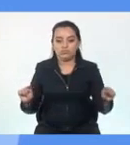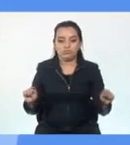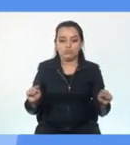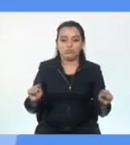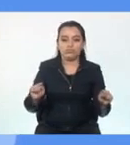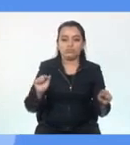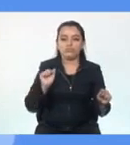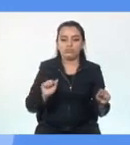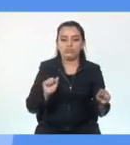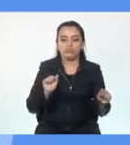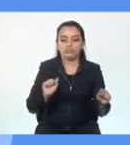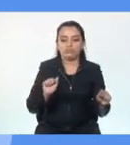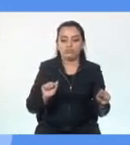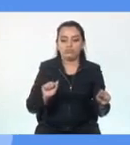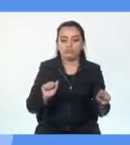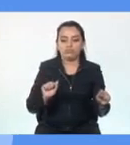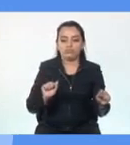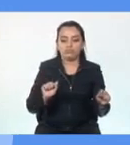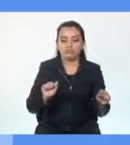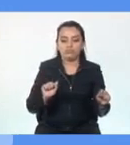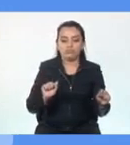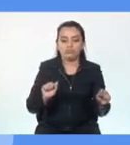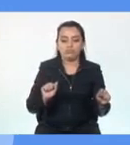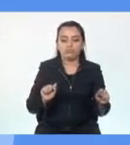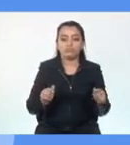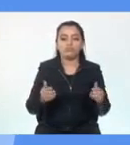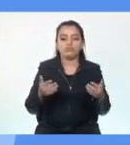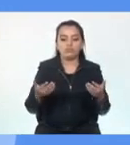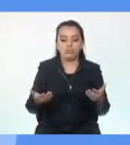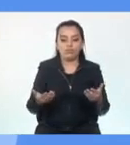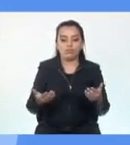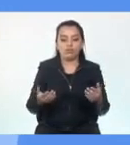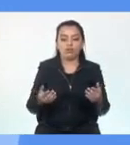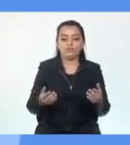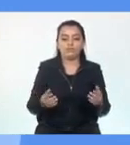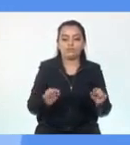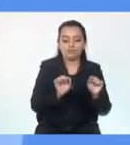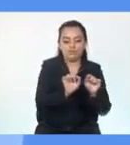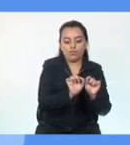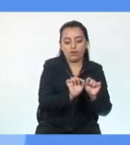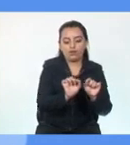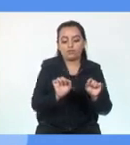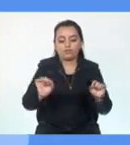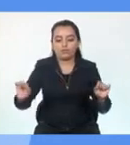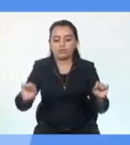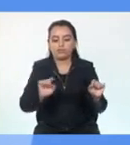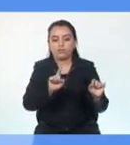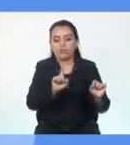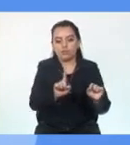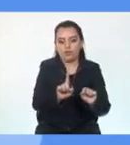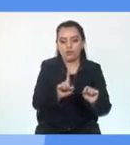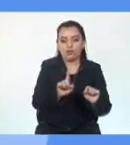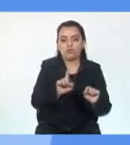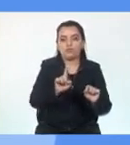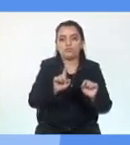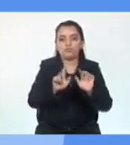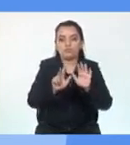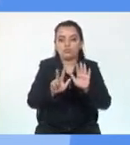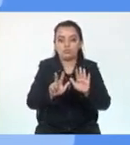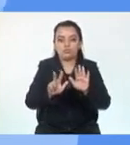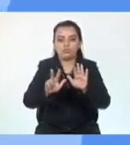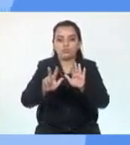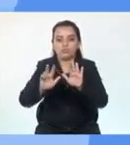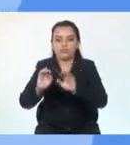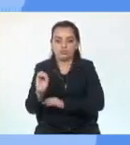el meridiano de Greenwich, desde el cual medimos 180 al oeste y 180 al este. Es